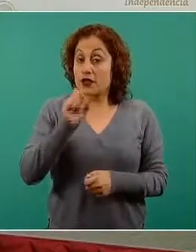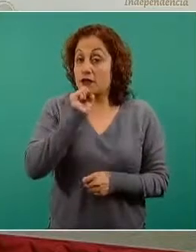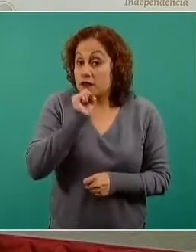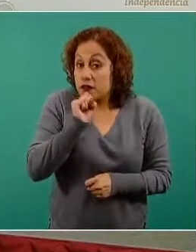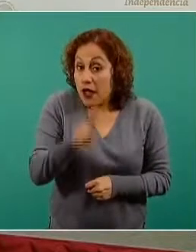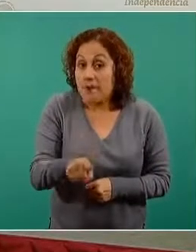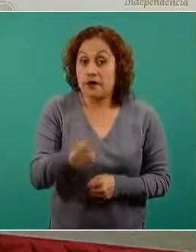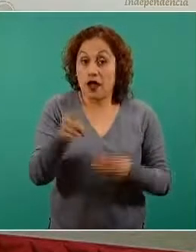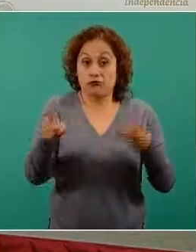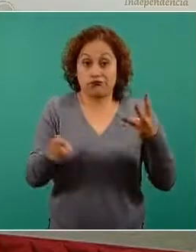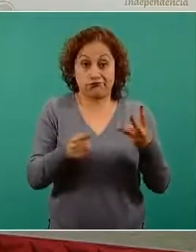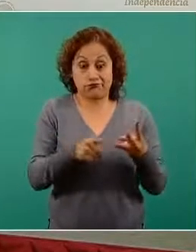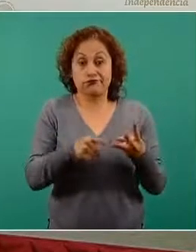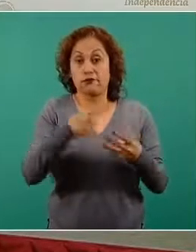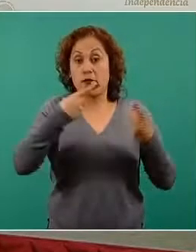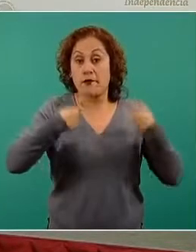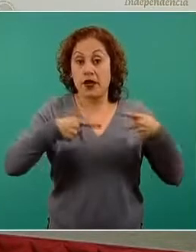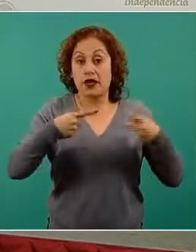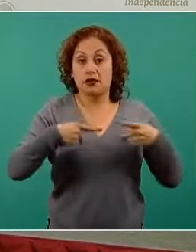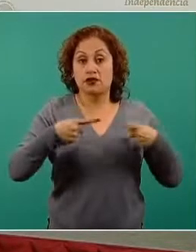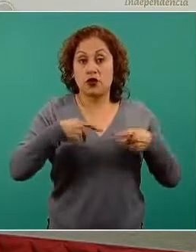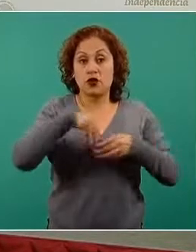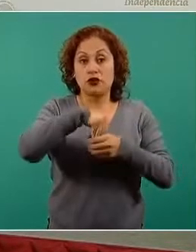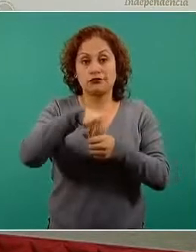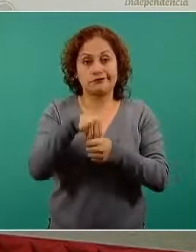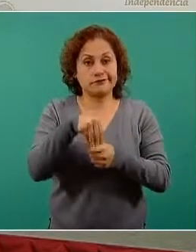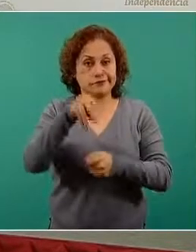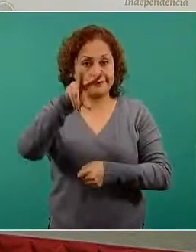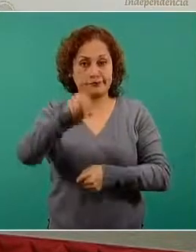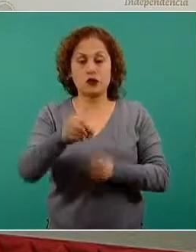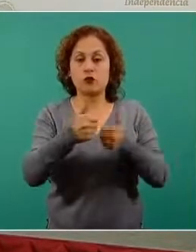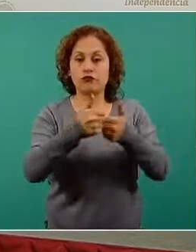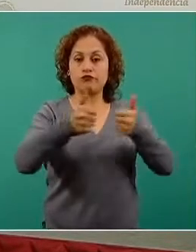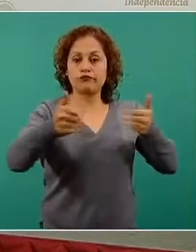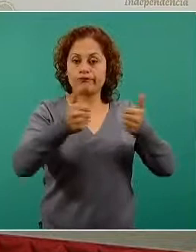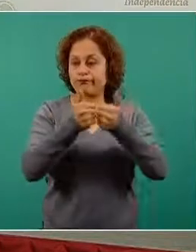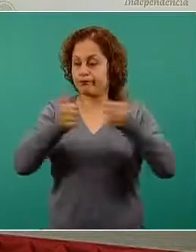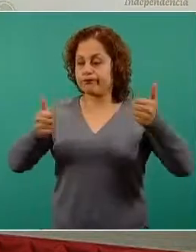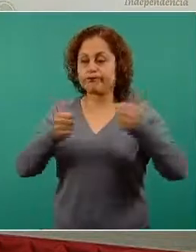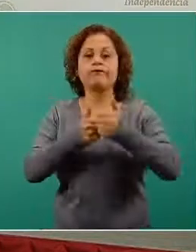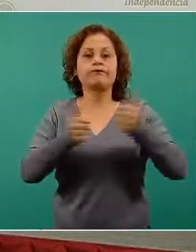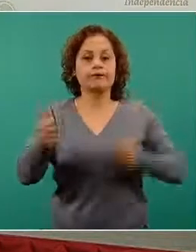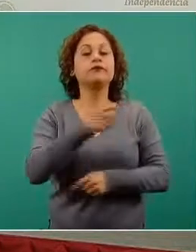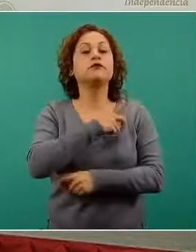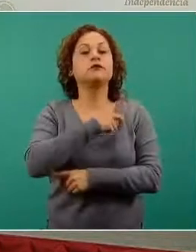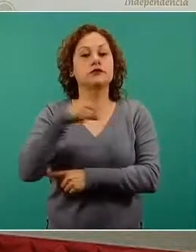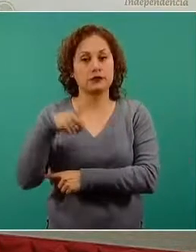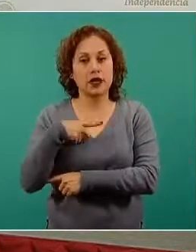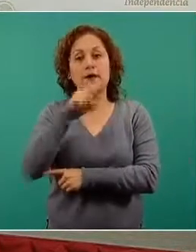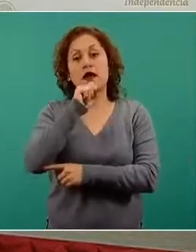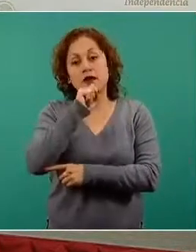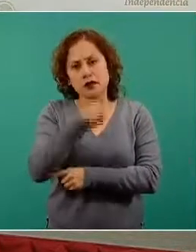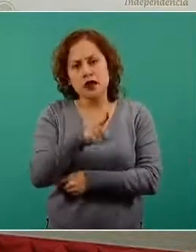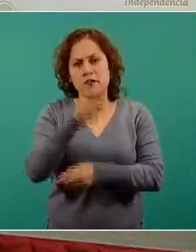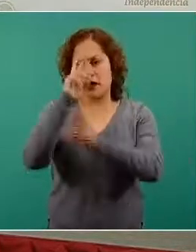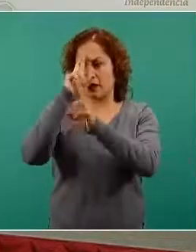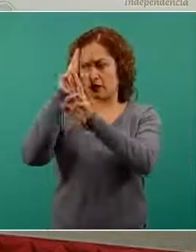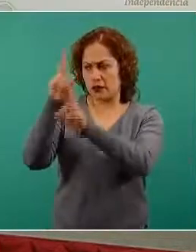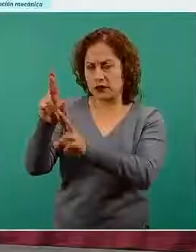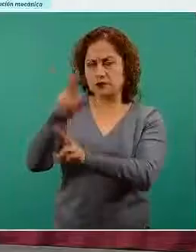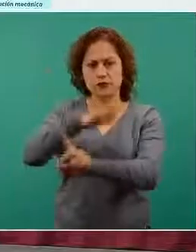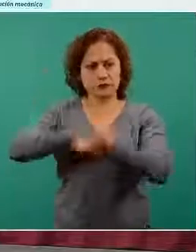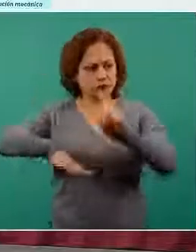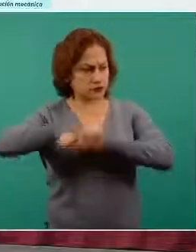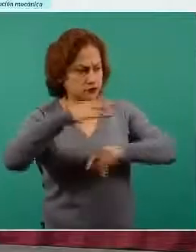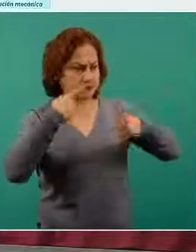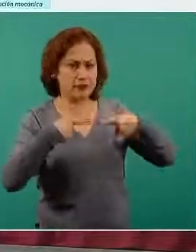sana distancia siempre también y con el respeto a el resto de personas que están en nuestro